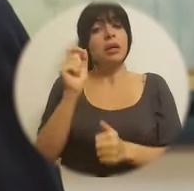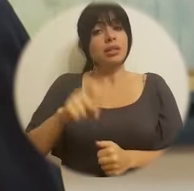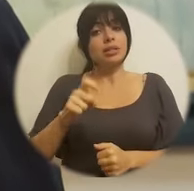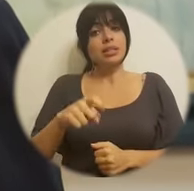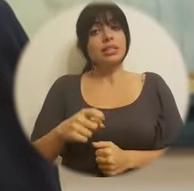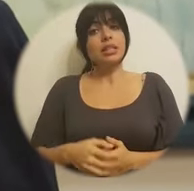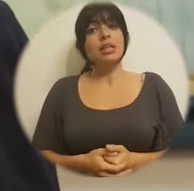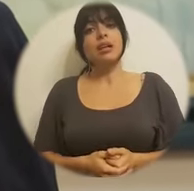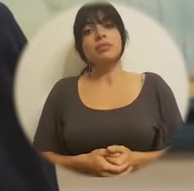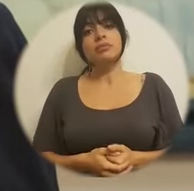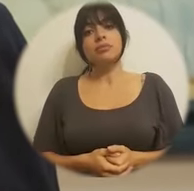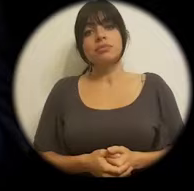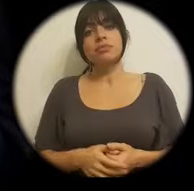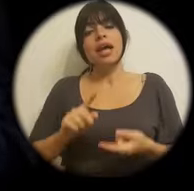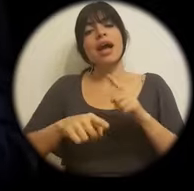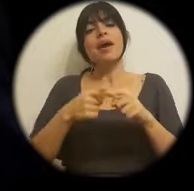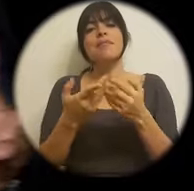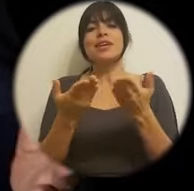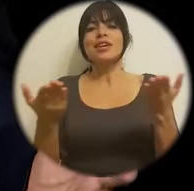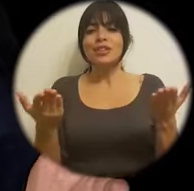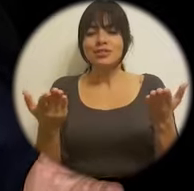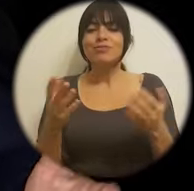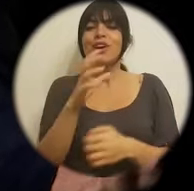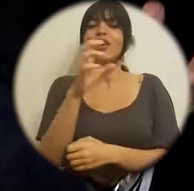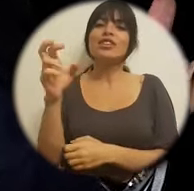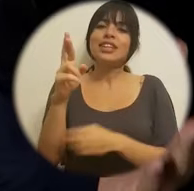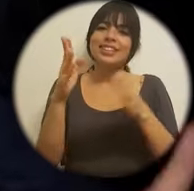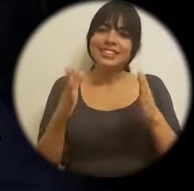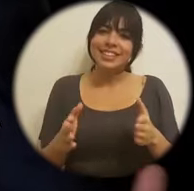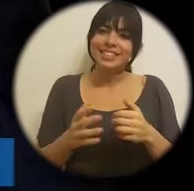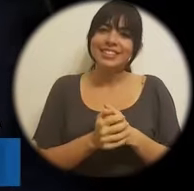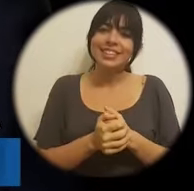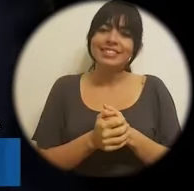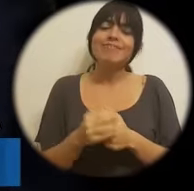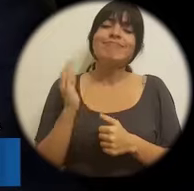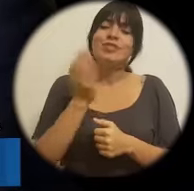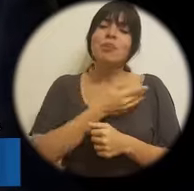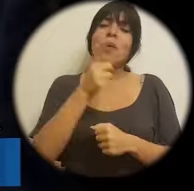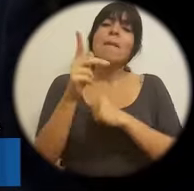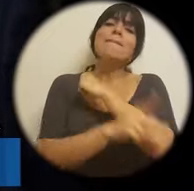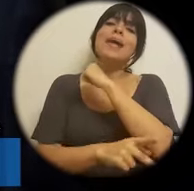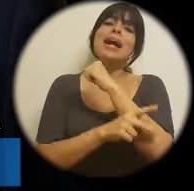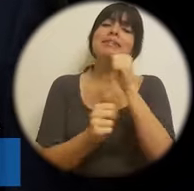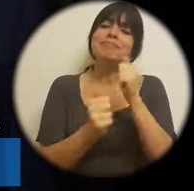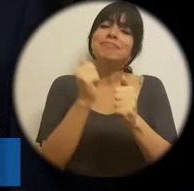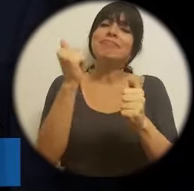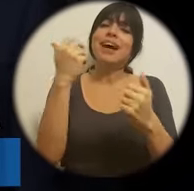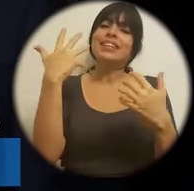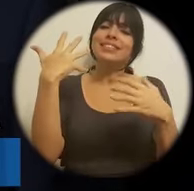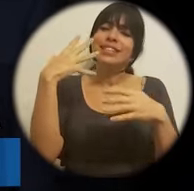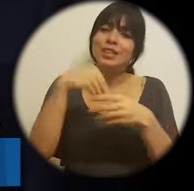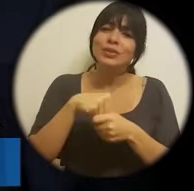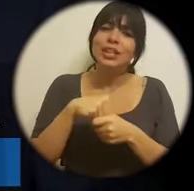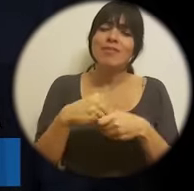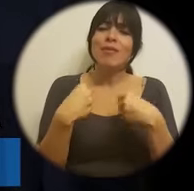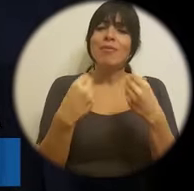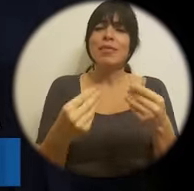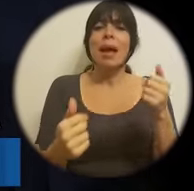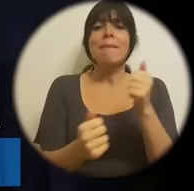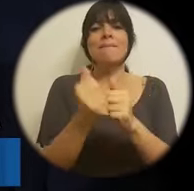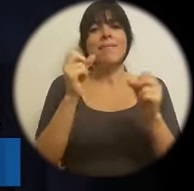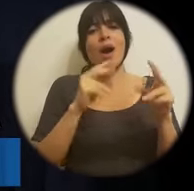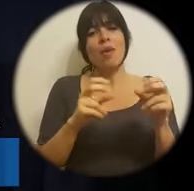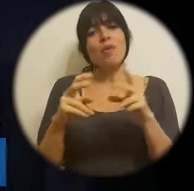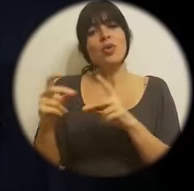quienes más lo necesitan. Amigas y amigos, costarricenses, hoy somos un país más inclusivo, que ofrece